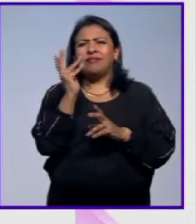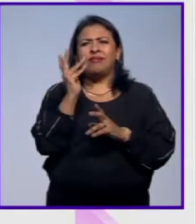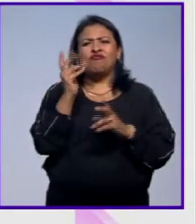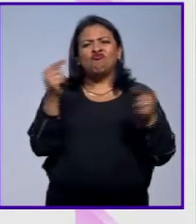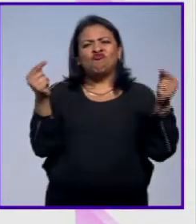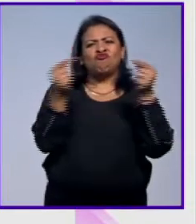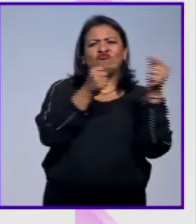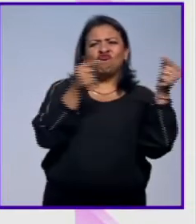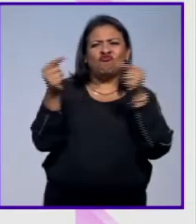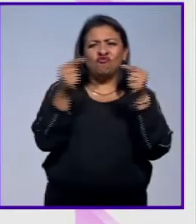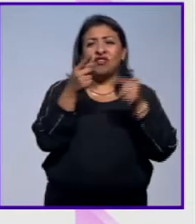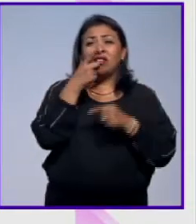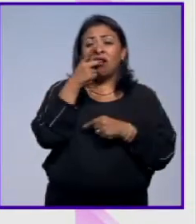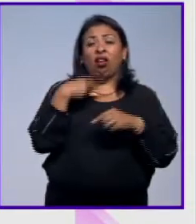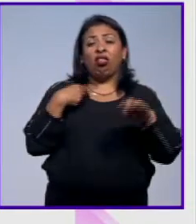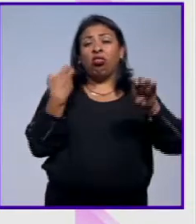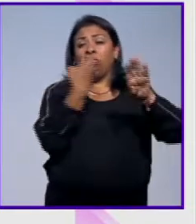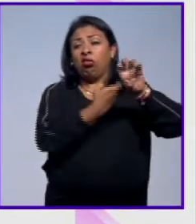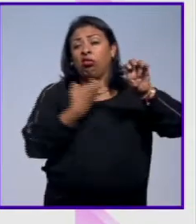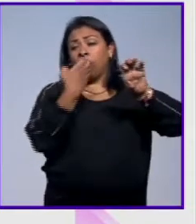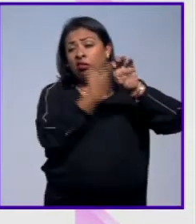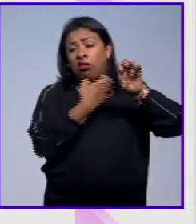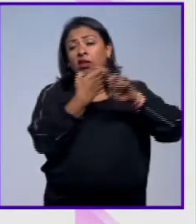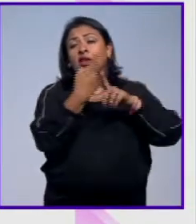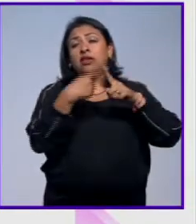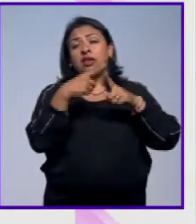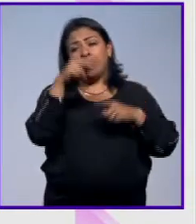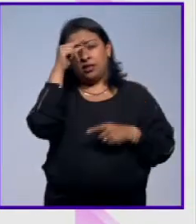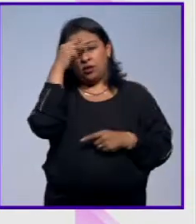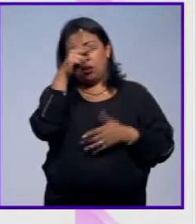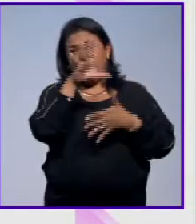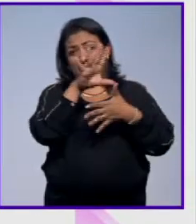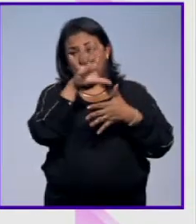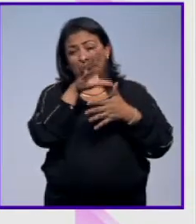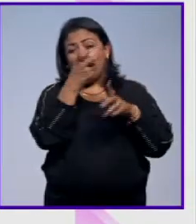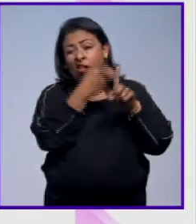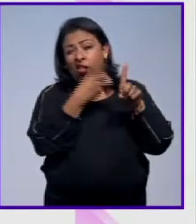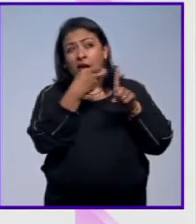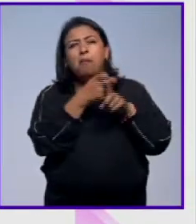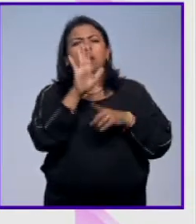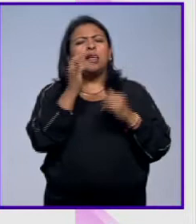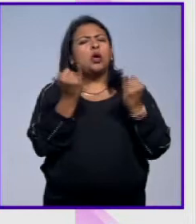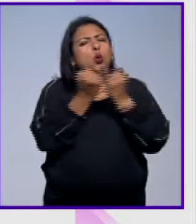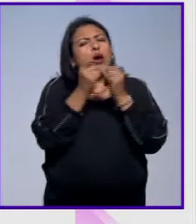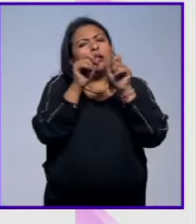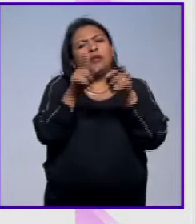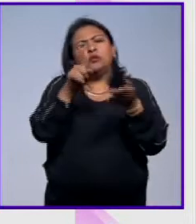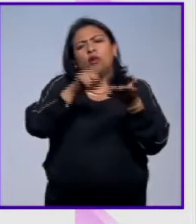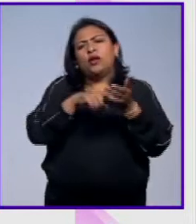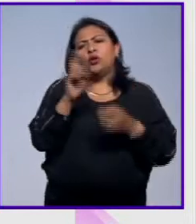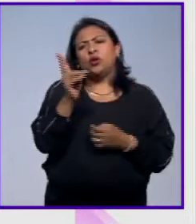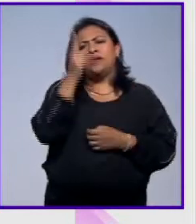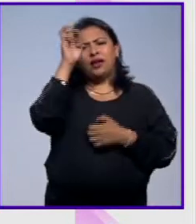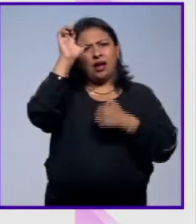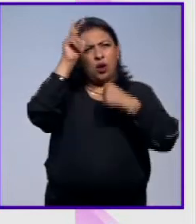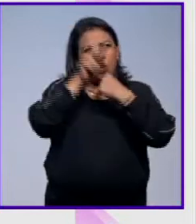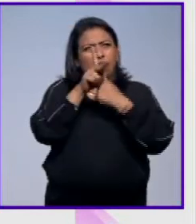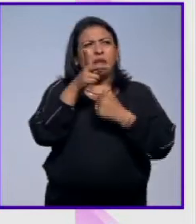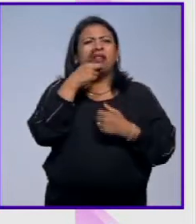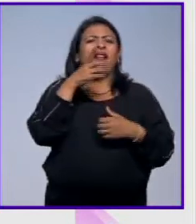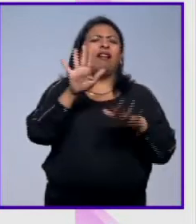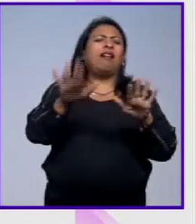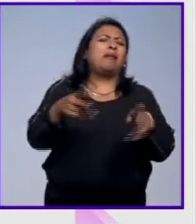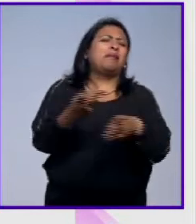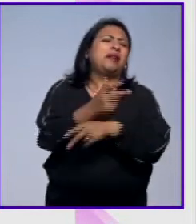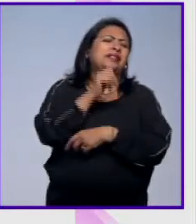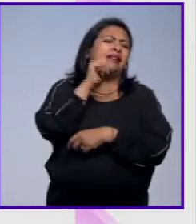habrán de saber que hubo una campaña de desprestigio a los intelectuales de América que parece que todavía ocurre en algunas universidades europeas en donde no, ahí